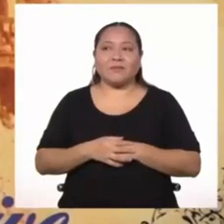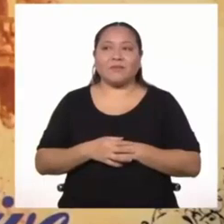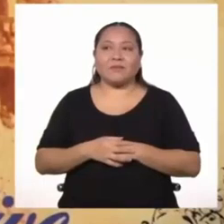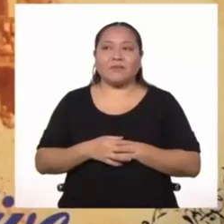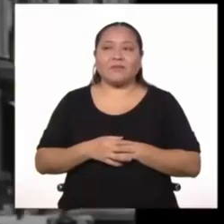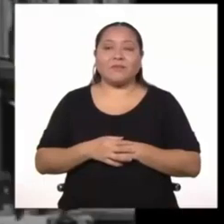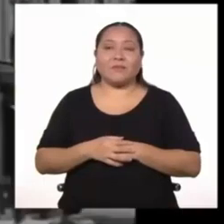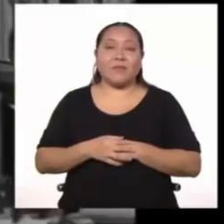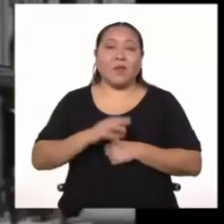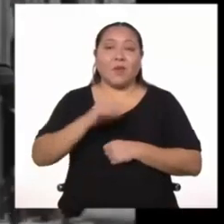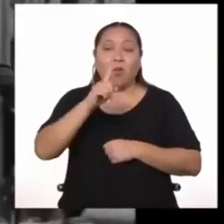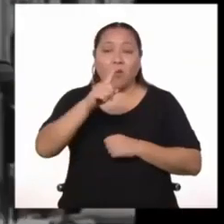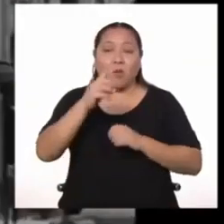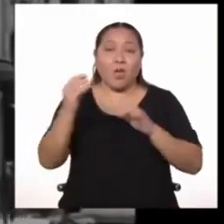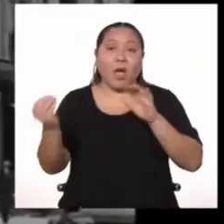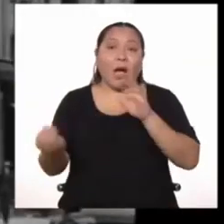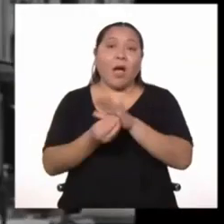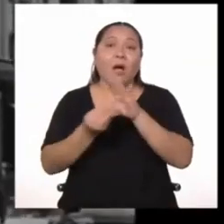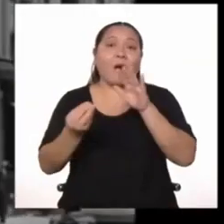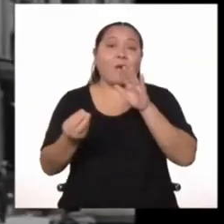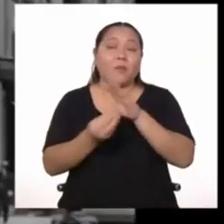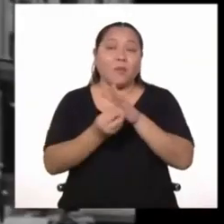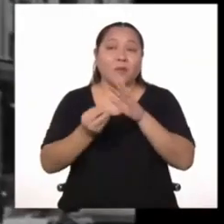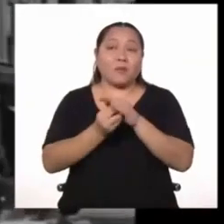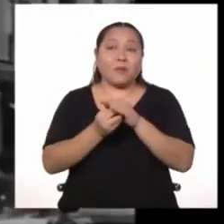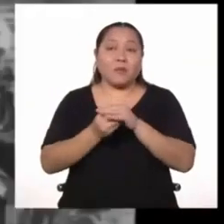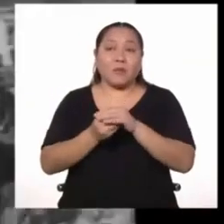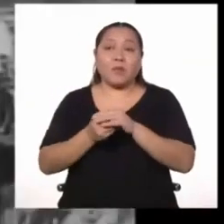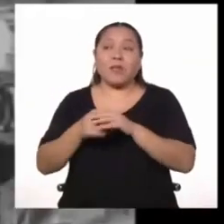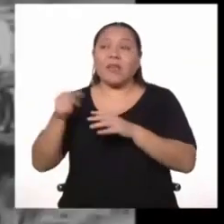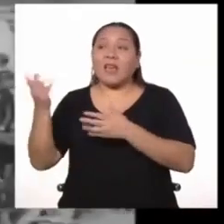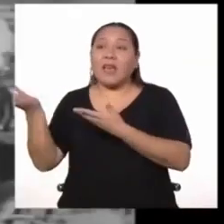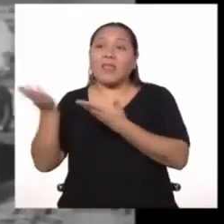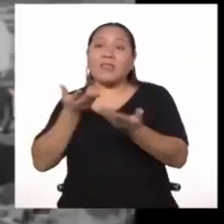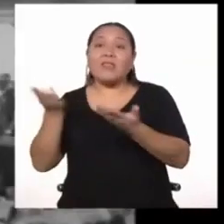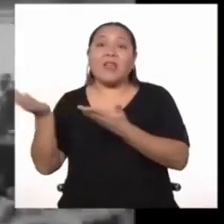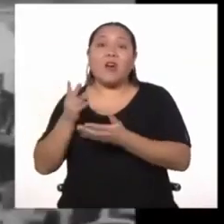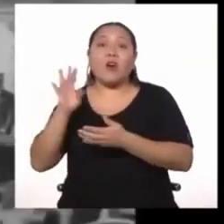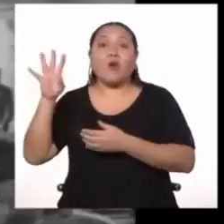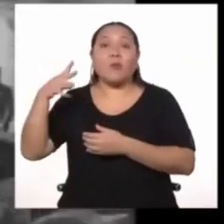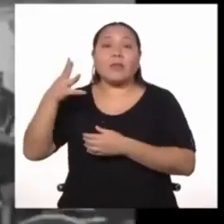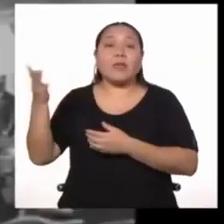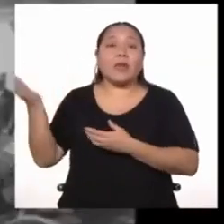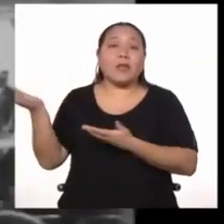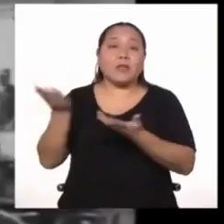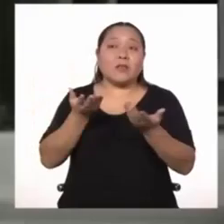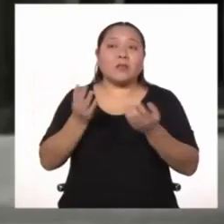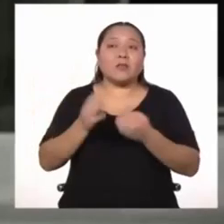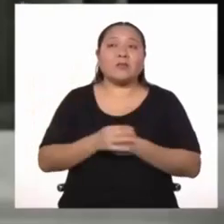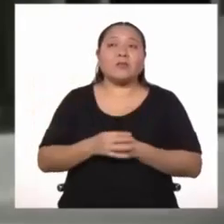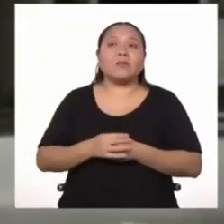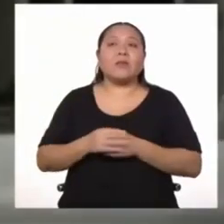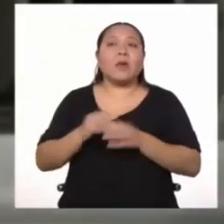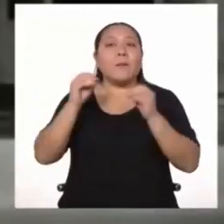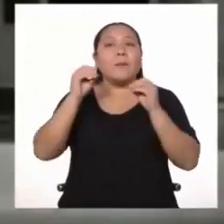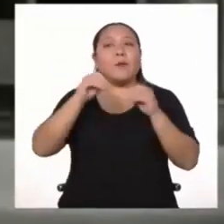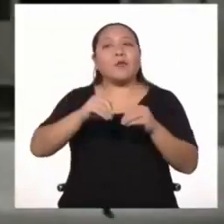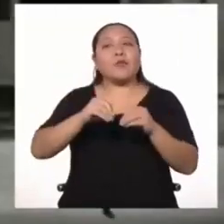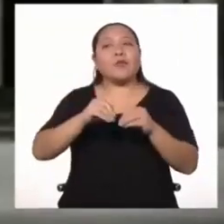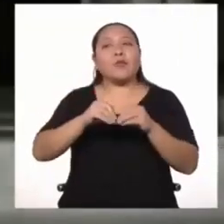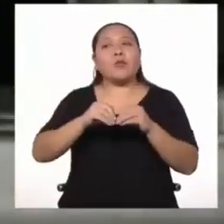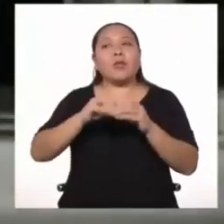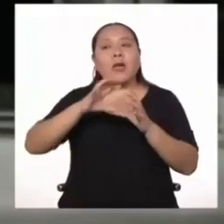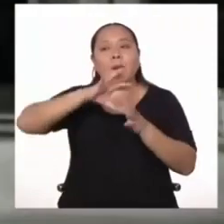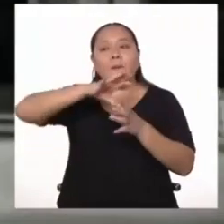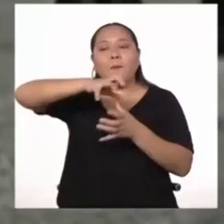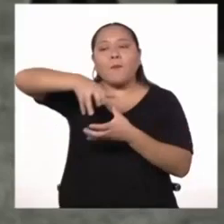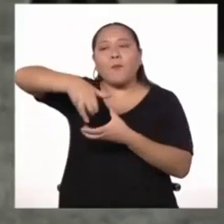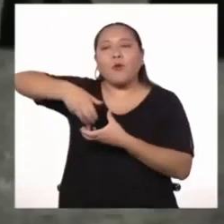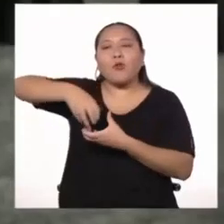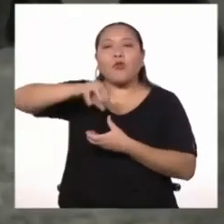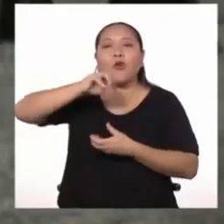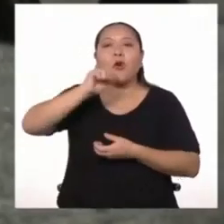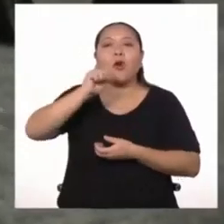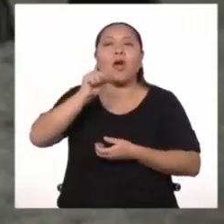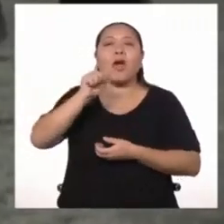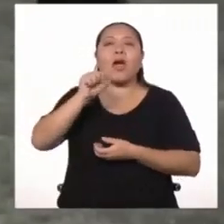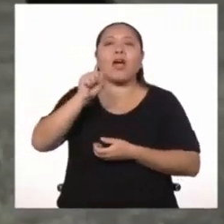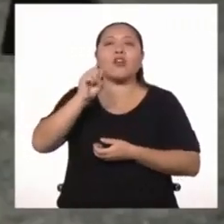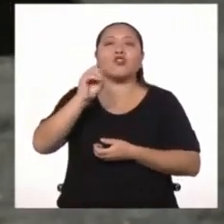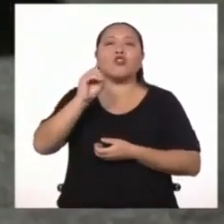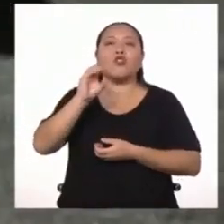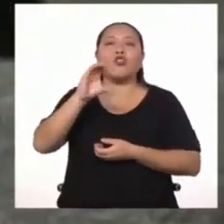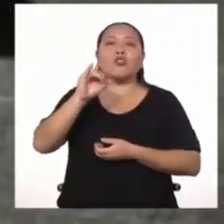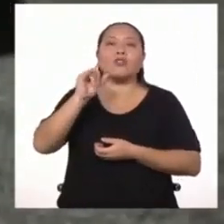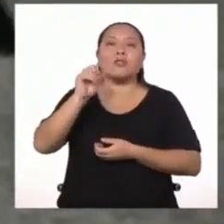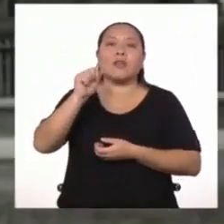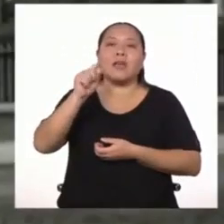Uno de los aportes más importantes de los británicos en el Perú se produjo en la esfera del mundo asociativo, llámese clubes,